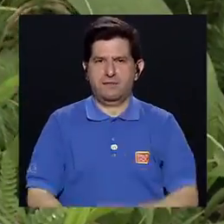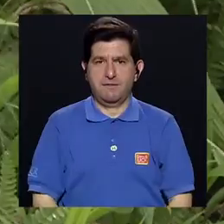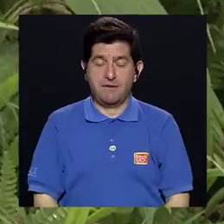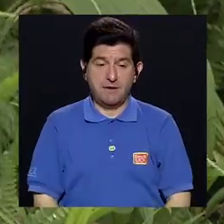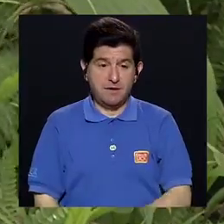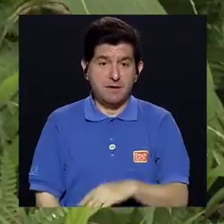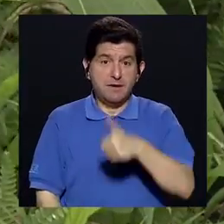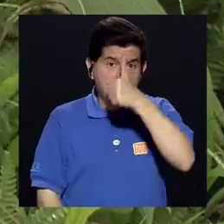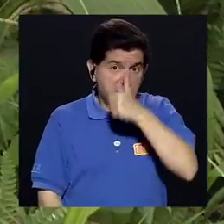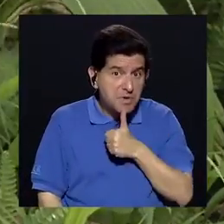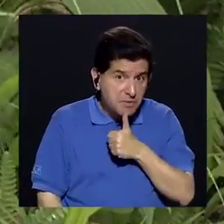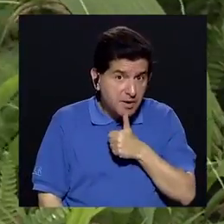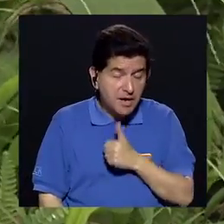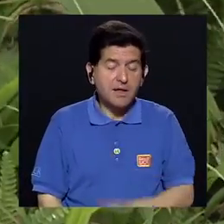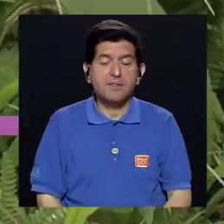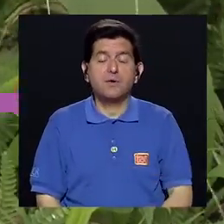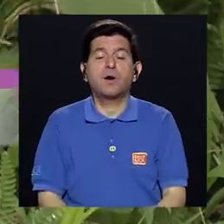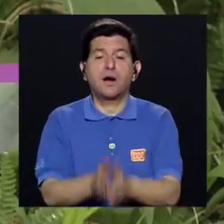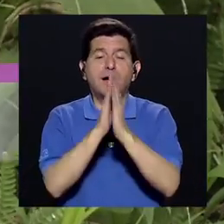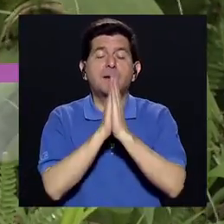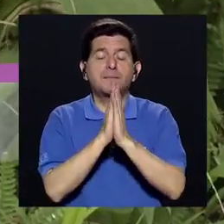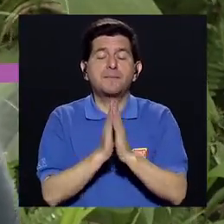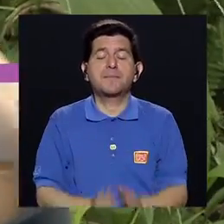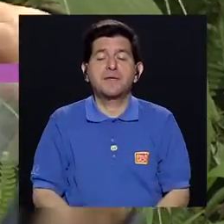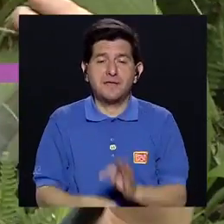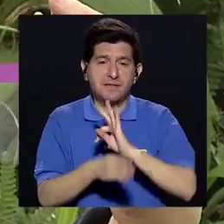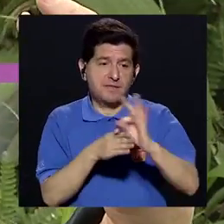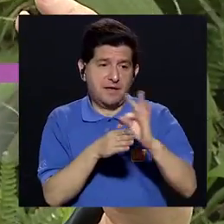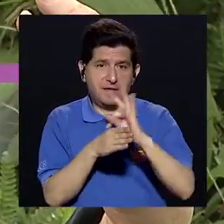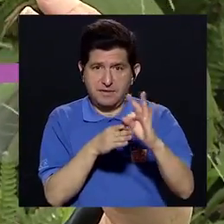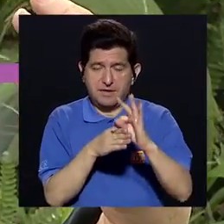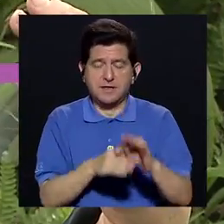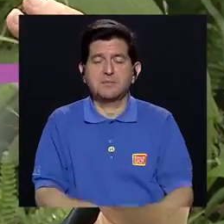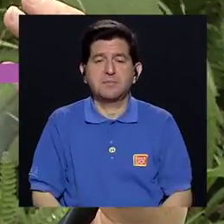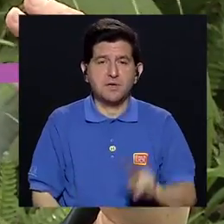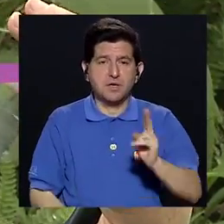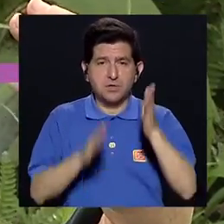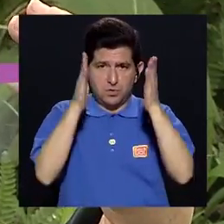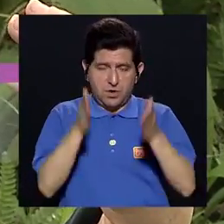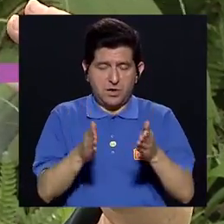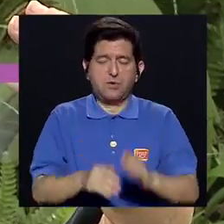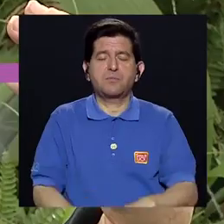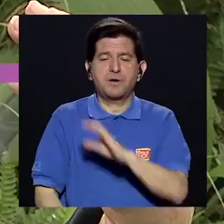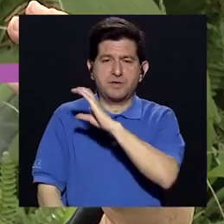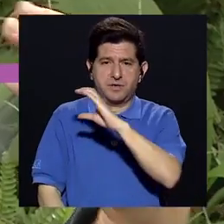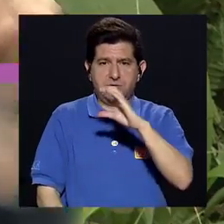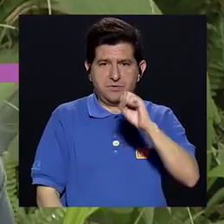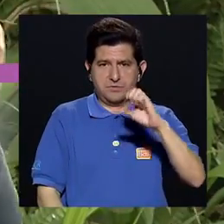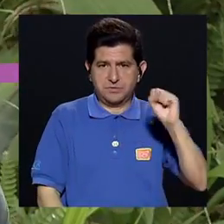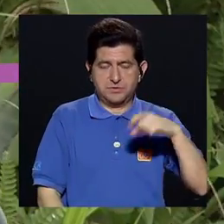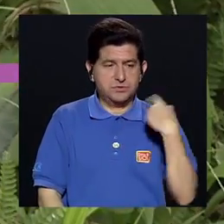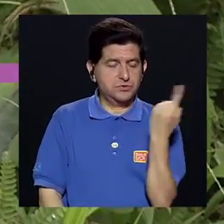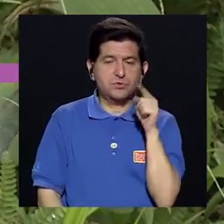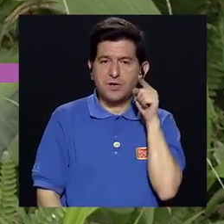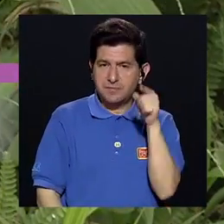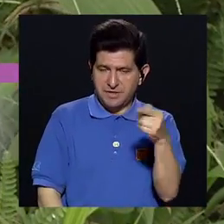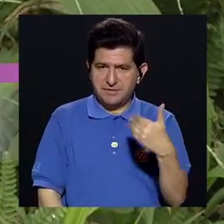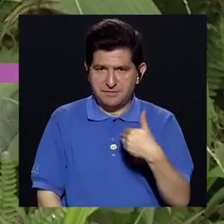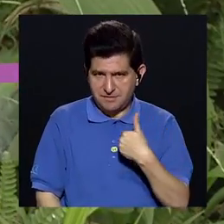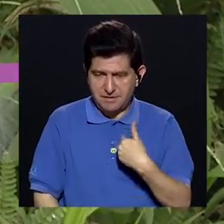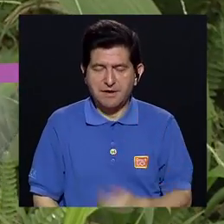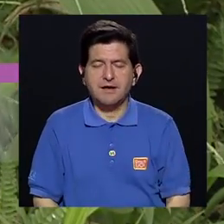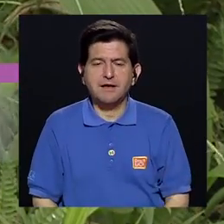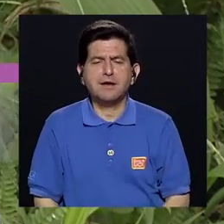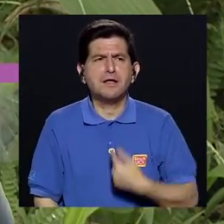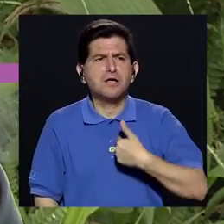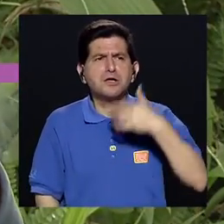Inclusive cuando es privado El privado Le pide el tratamiento A los compañeros De la caja Porque solo la caja Da tratamiento